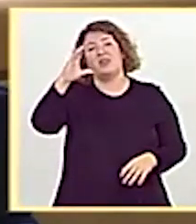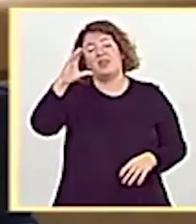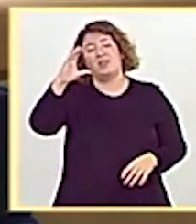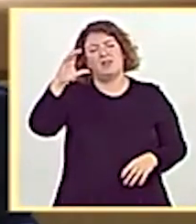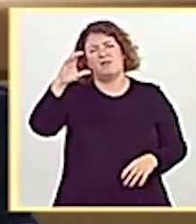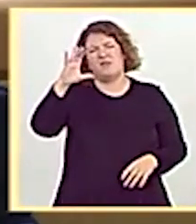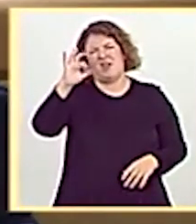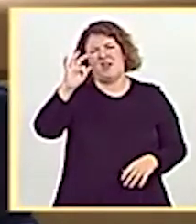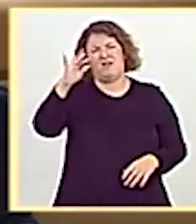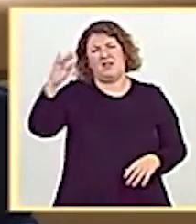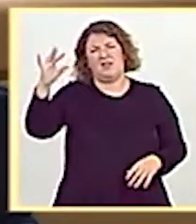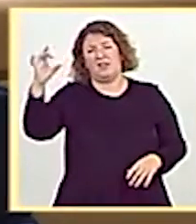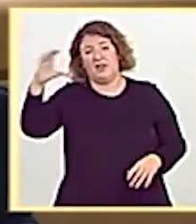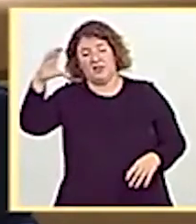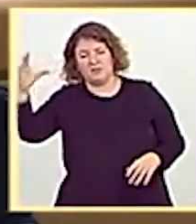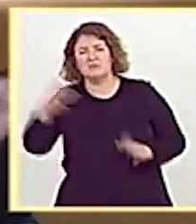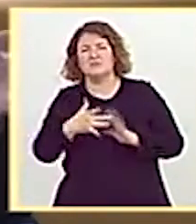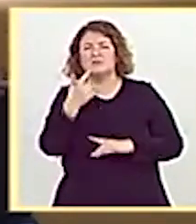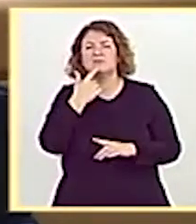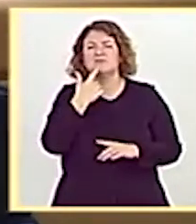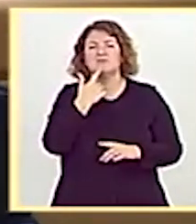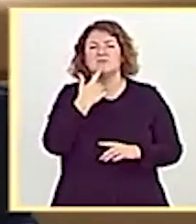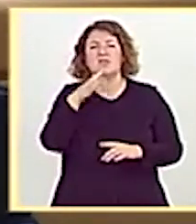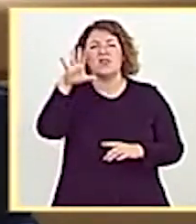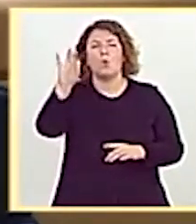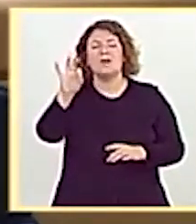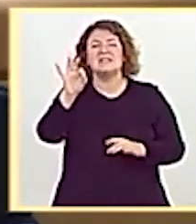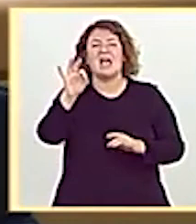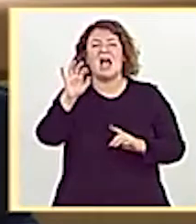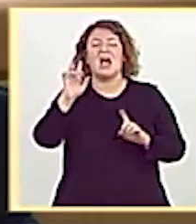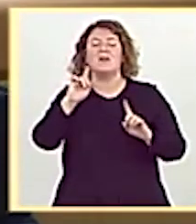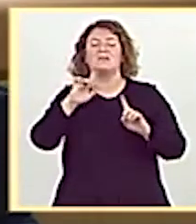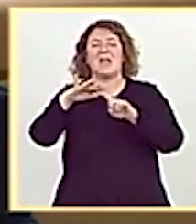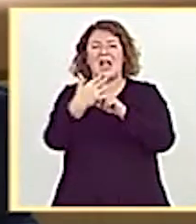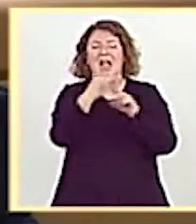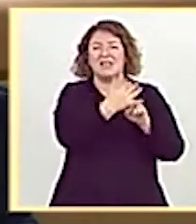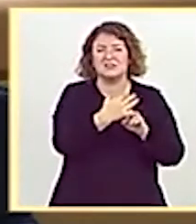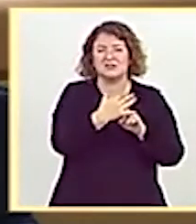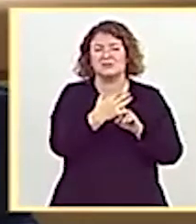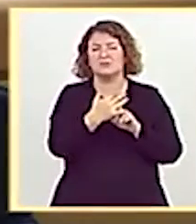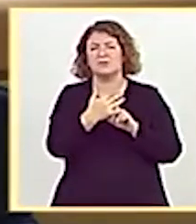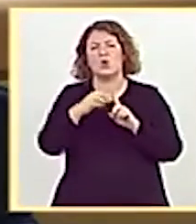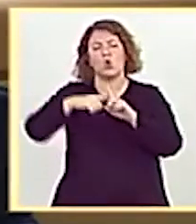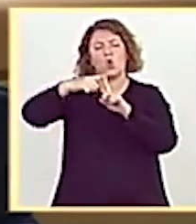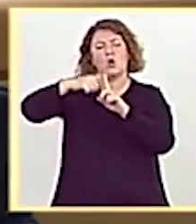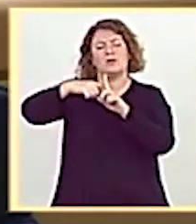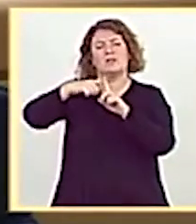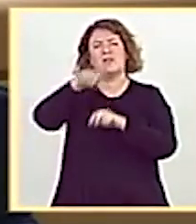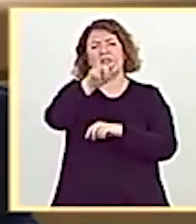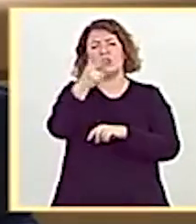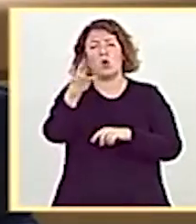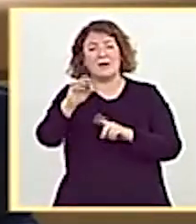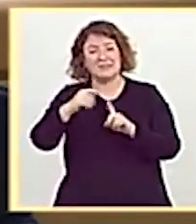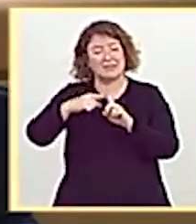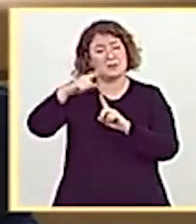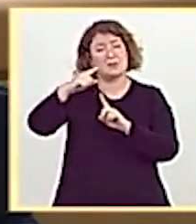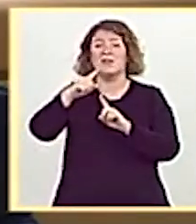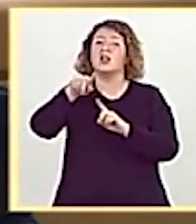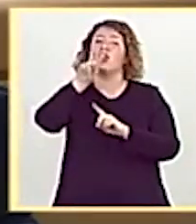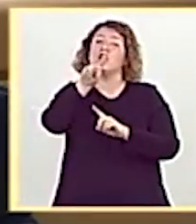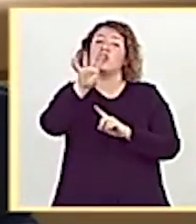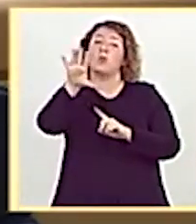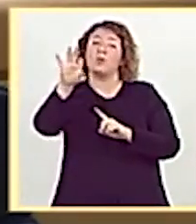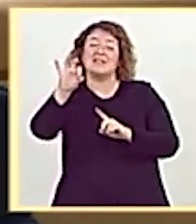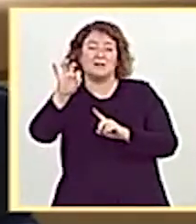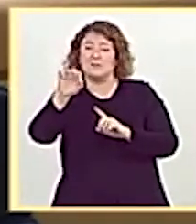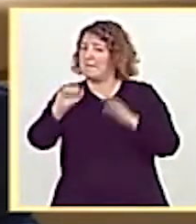a partir de 50 casos por 100.000 habitantes en un periodo de 14 días y fija dos umbrales más, el de 120 casos y el de 250 casos,